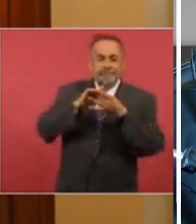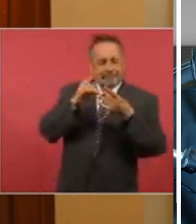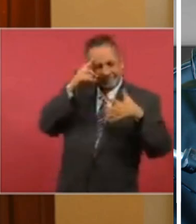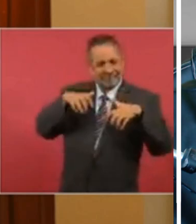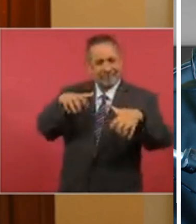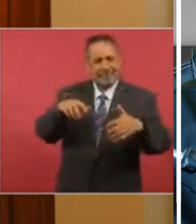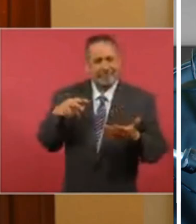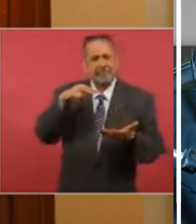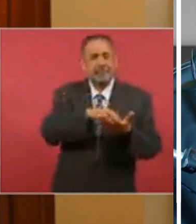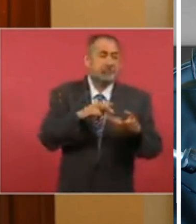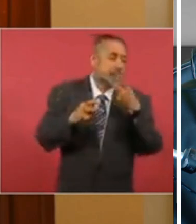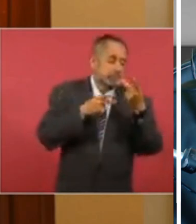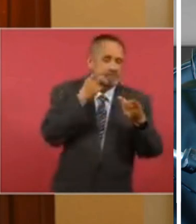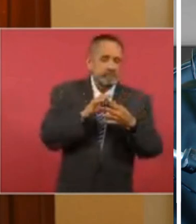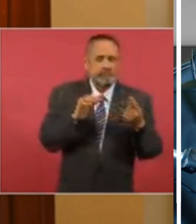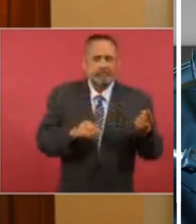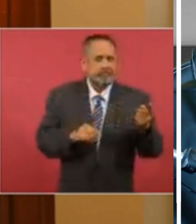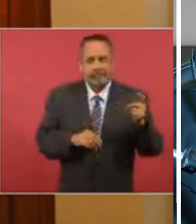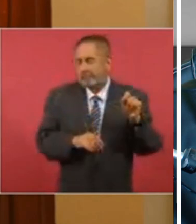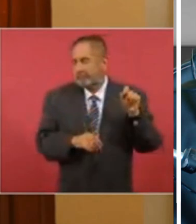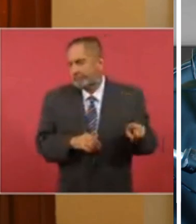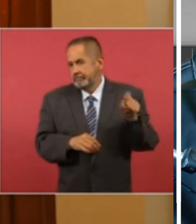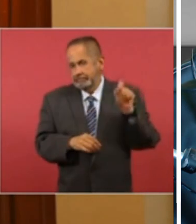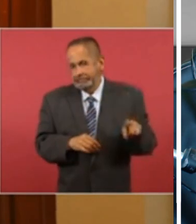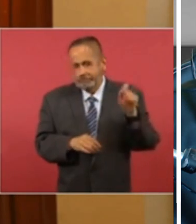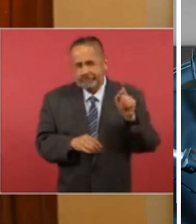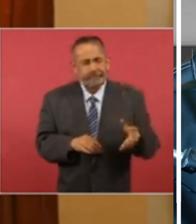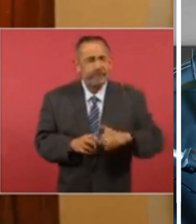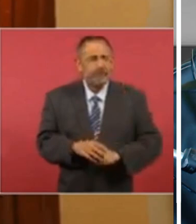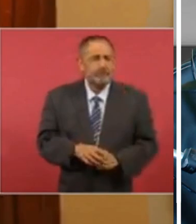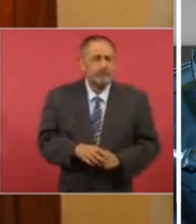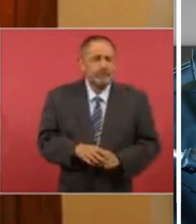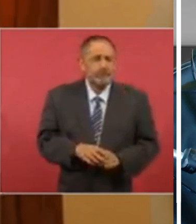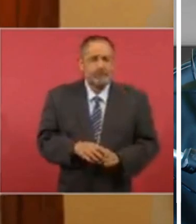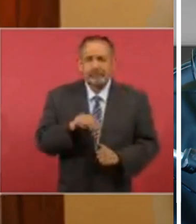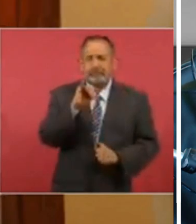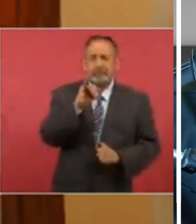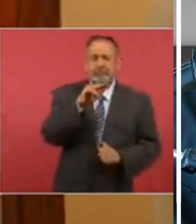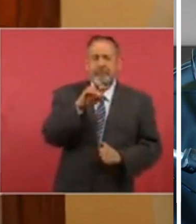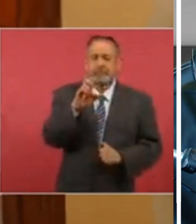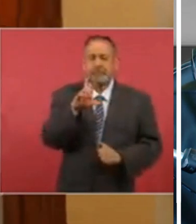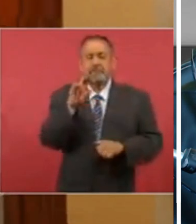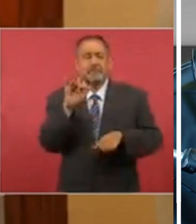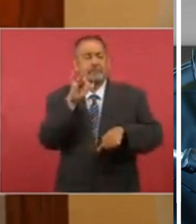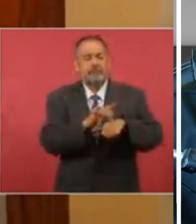son sonete de que al INE no se le toca